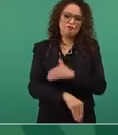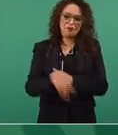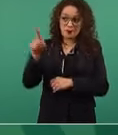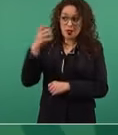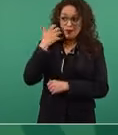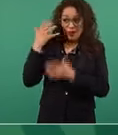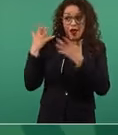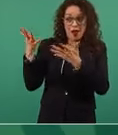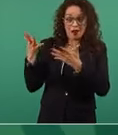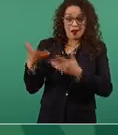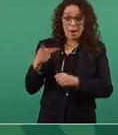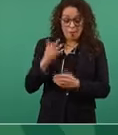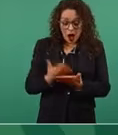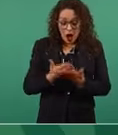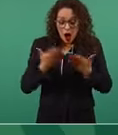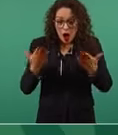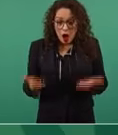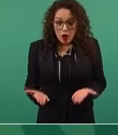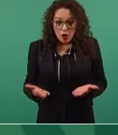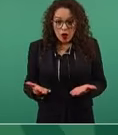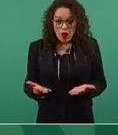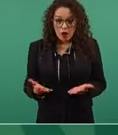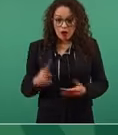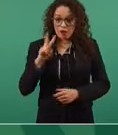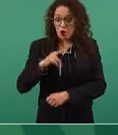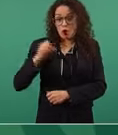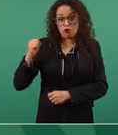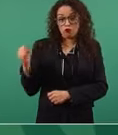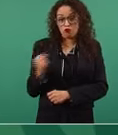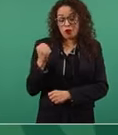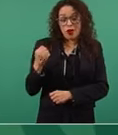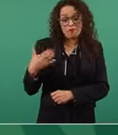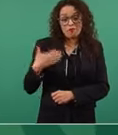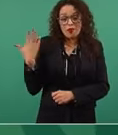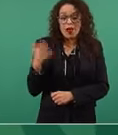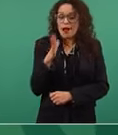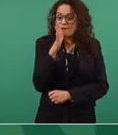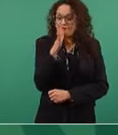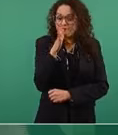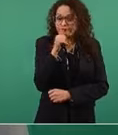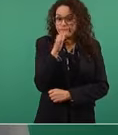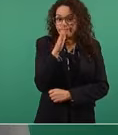afortunadamente no han podido,